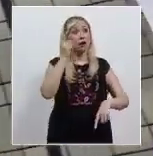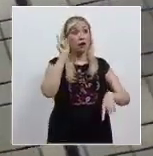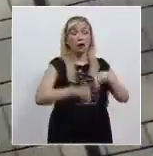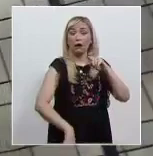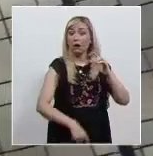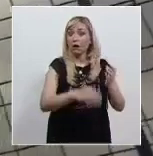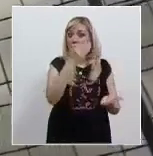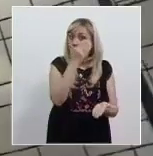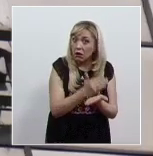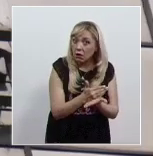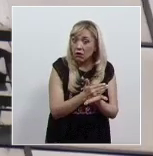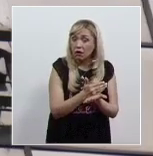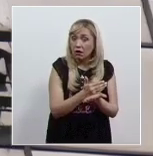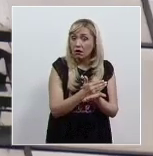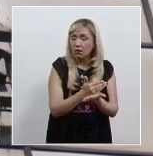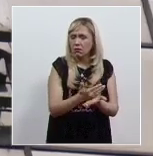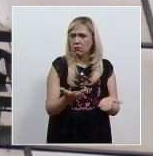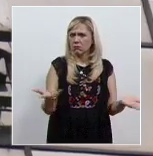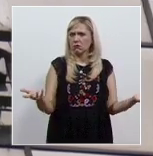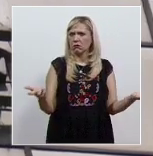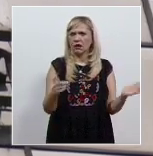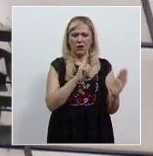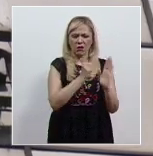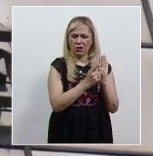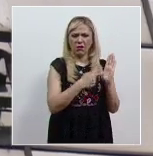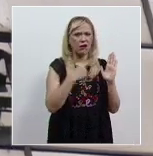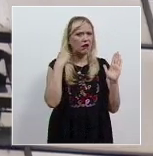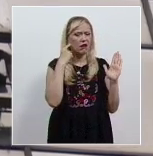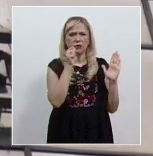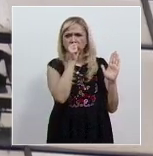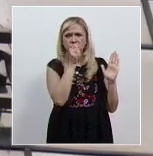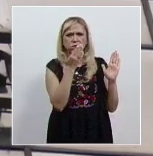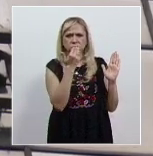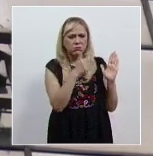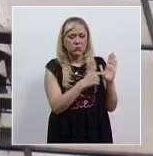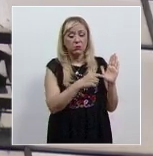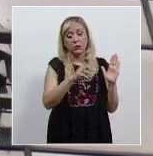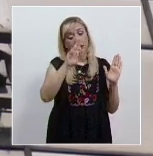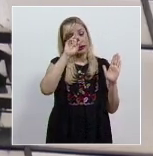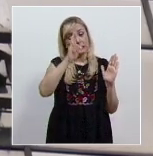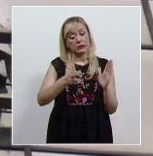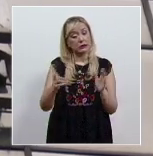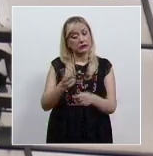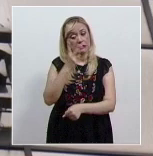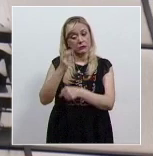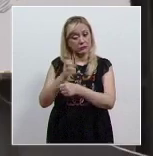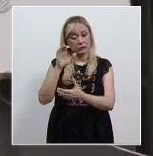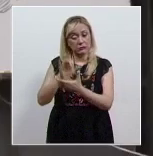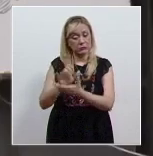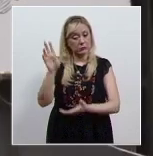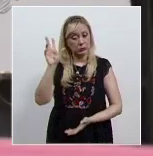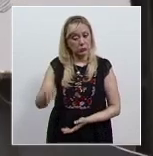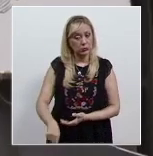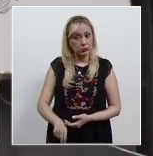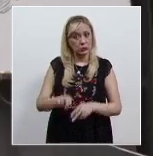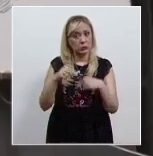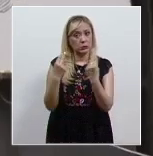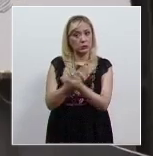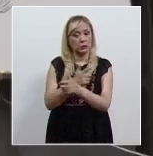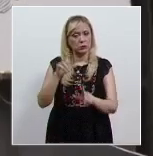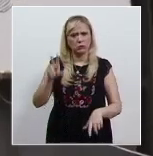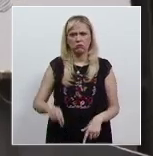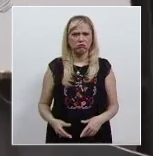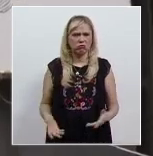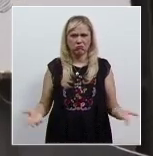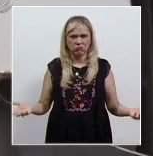norma no prohíbe la conformación de una nueva familia, al prever la pérdida del derecho a recibir una pensión por viudez, no sólo genera una